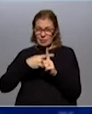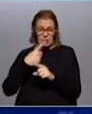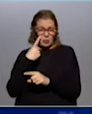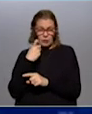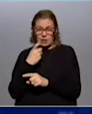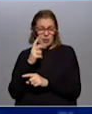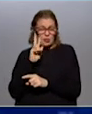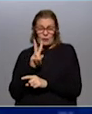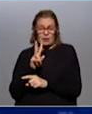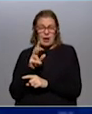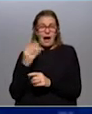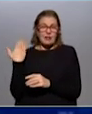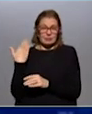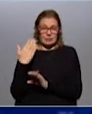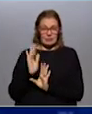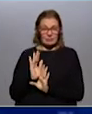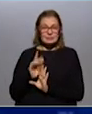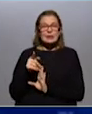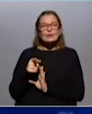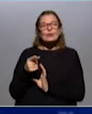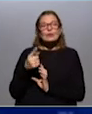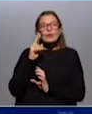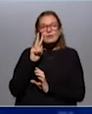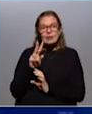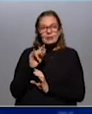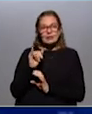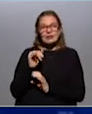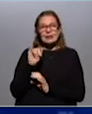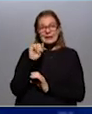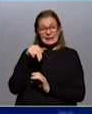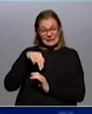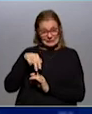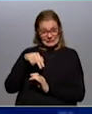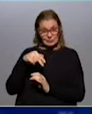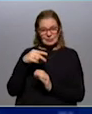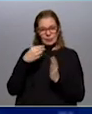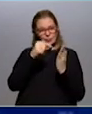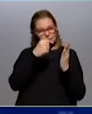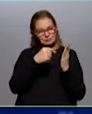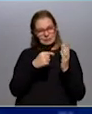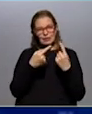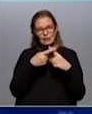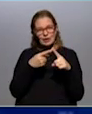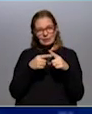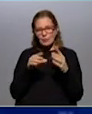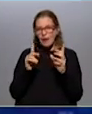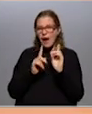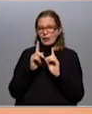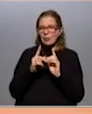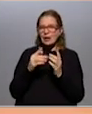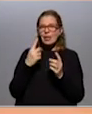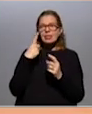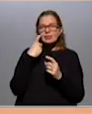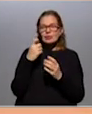veía. Sí, efectivamente eso lo es. Y ahora el INE está publicando otro tipo de indicadores como para complementar un poco el